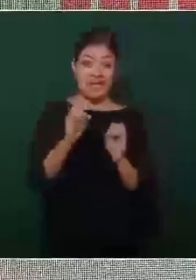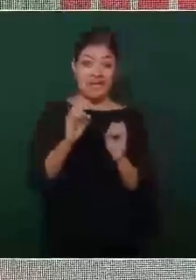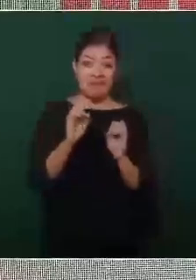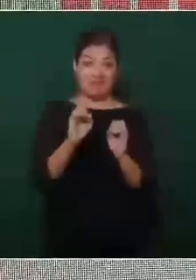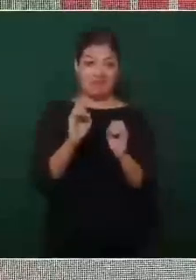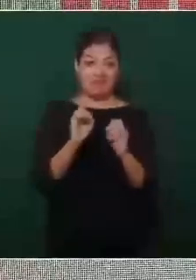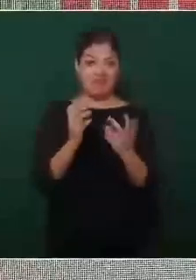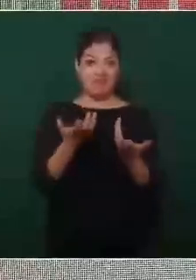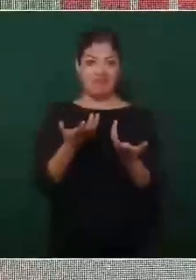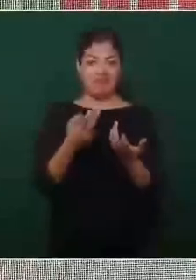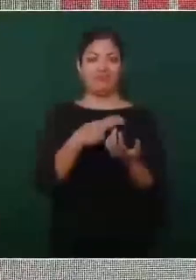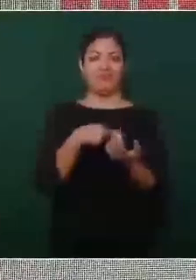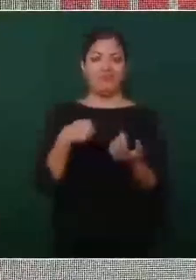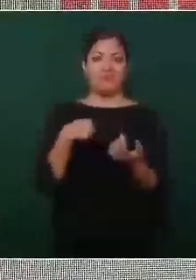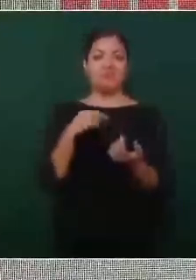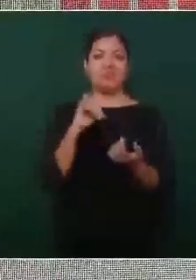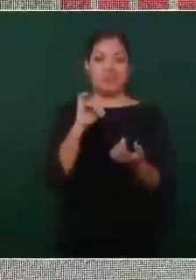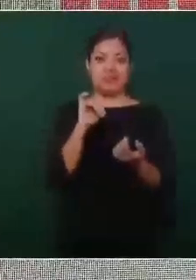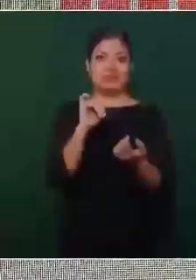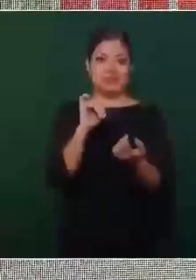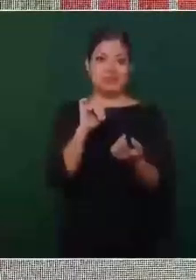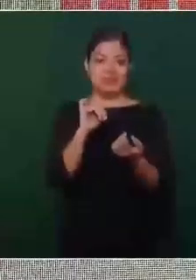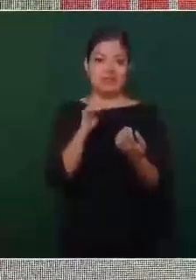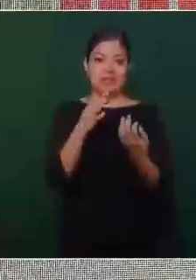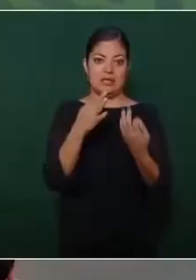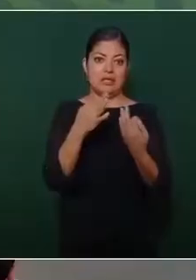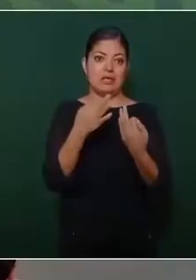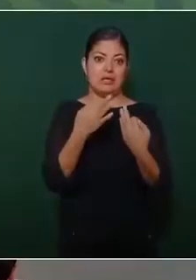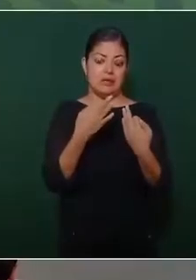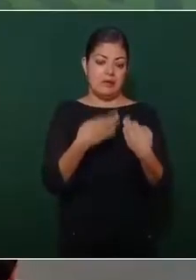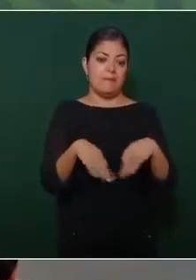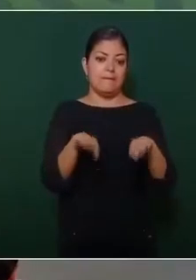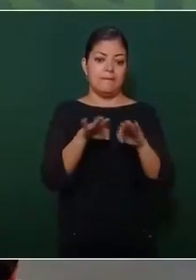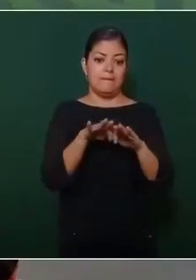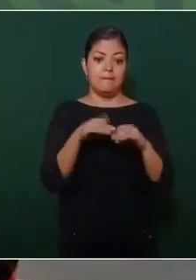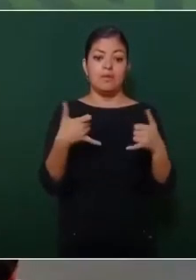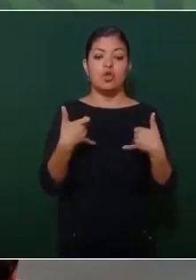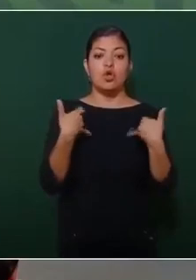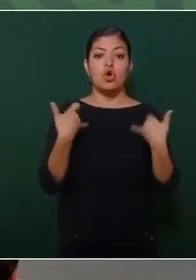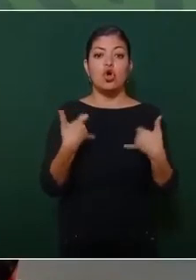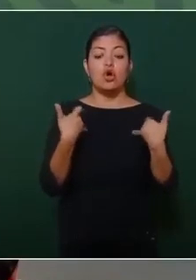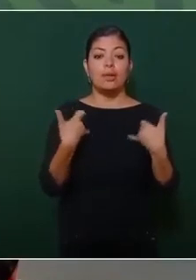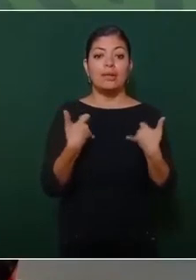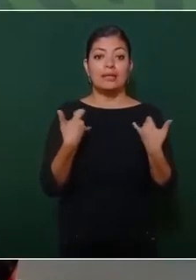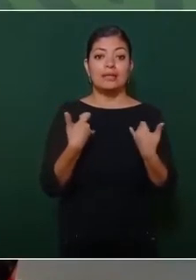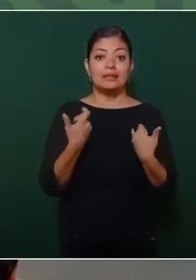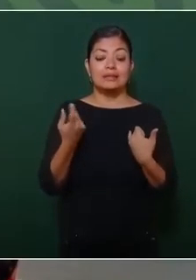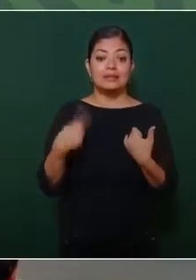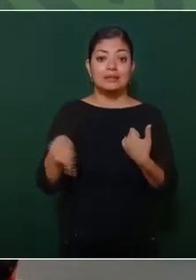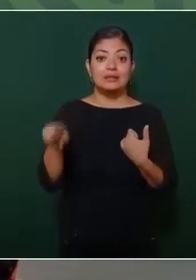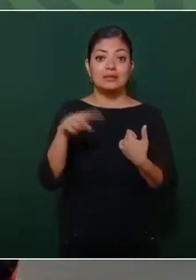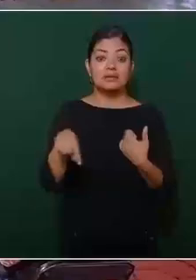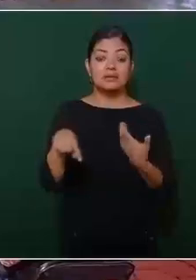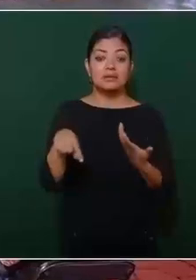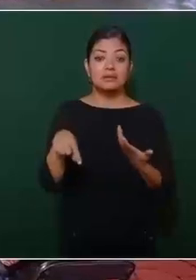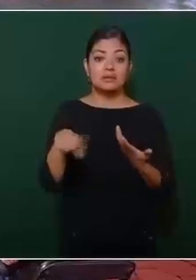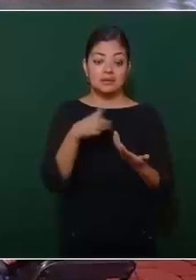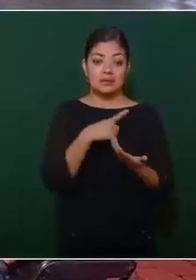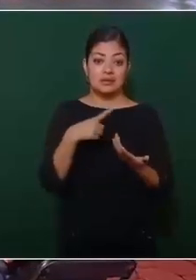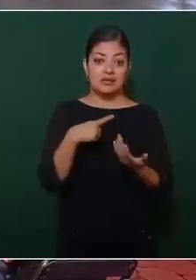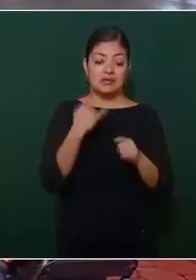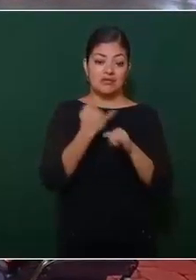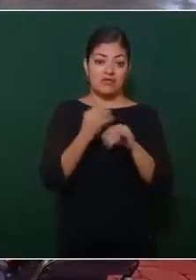Entonces, sí nos importa mucho que los jóvenes tengan